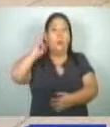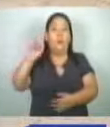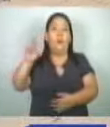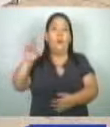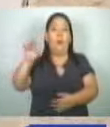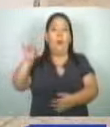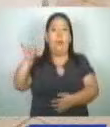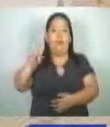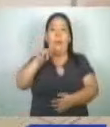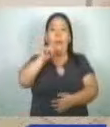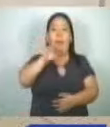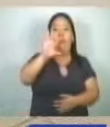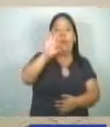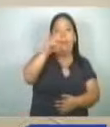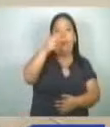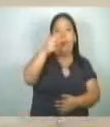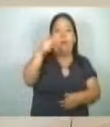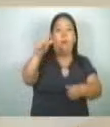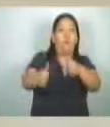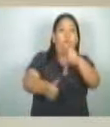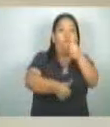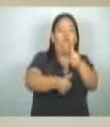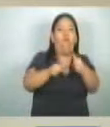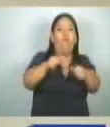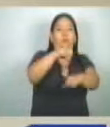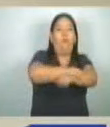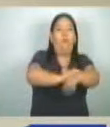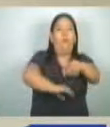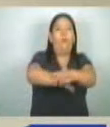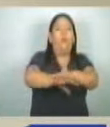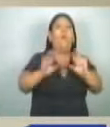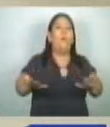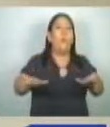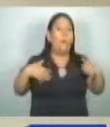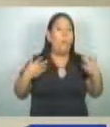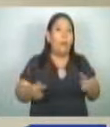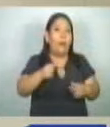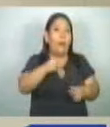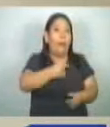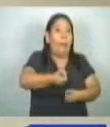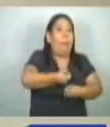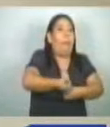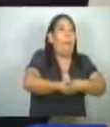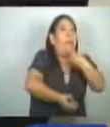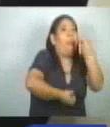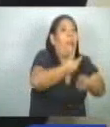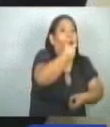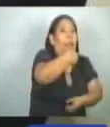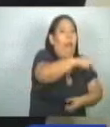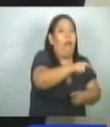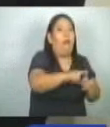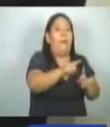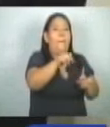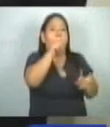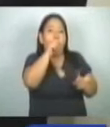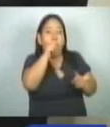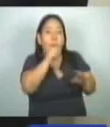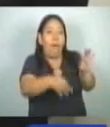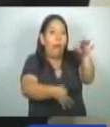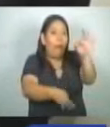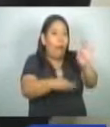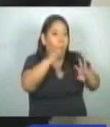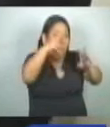auxiliar de la oficina de San Marcos, fue detenido acusado de los delitos de revelación de hechos, actuaciones o documentos